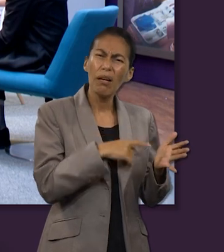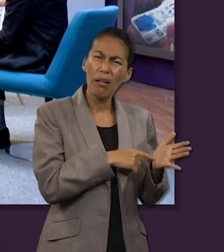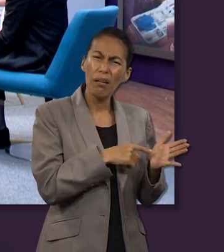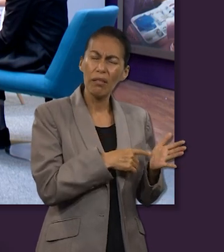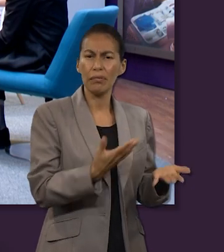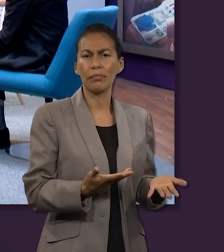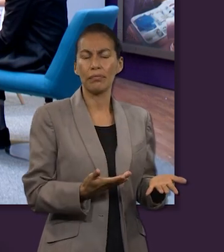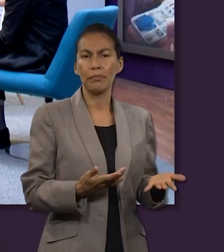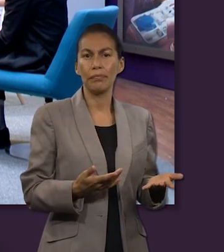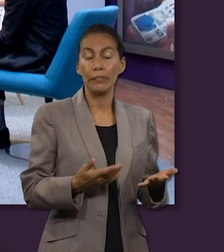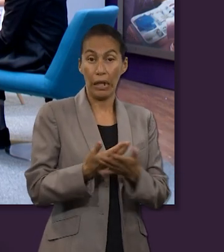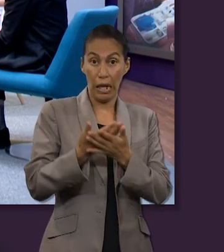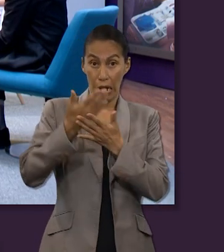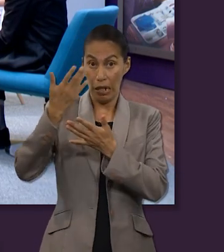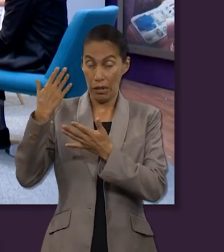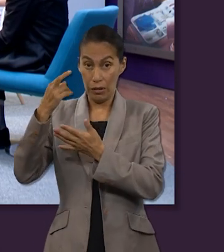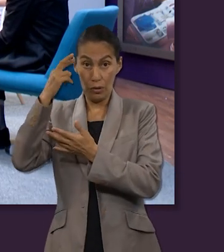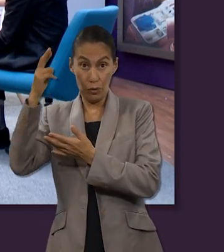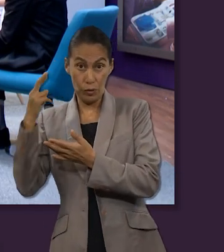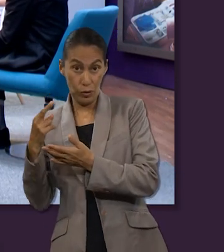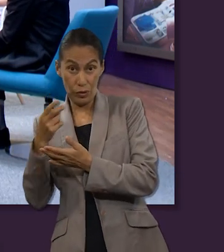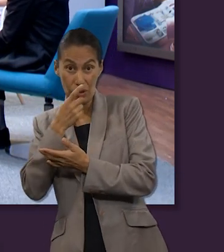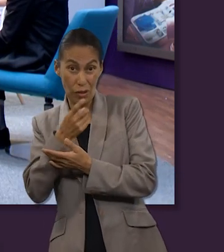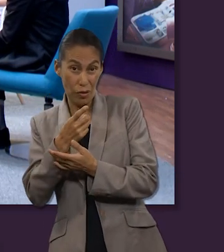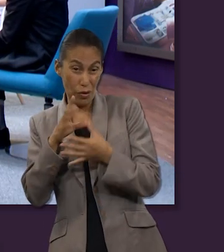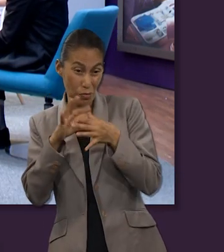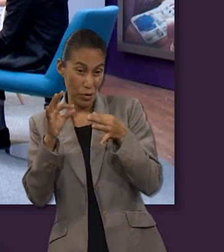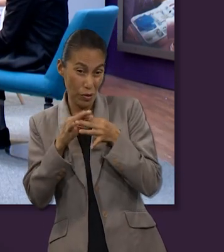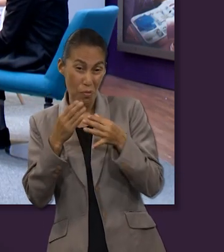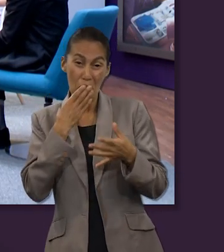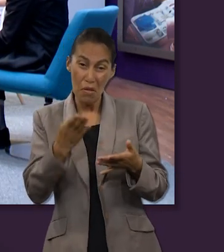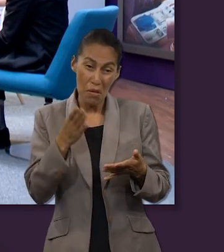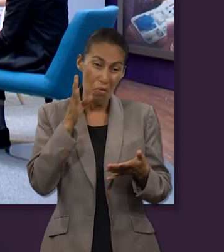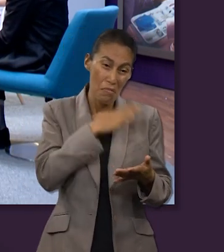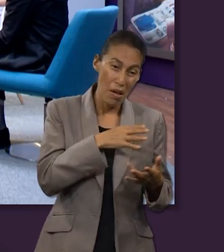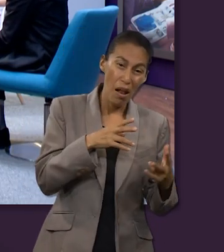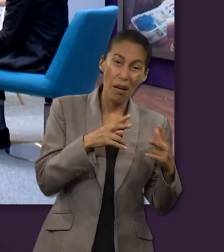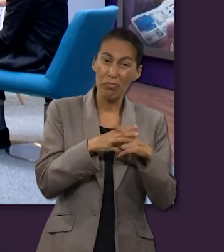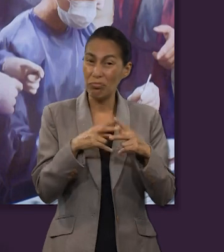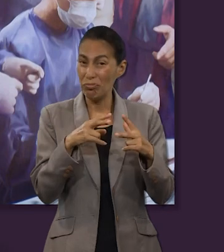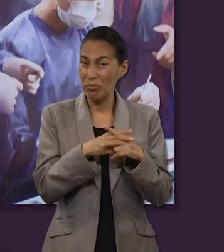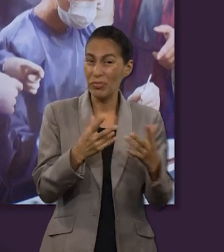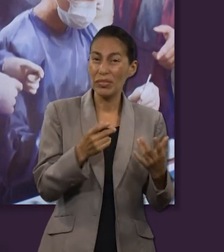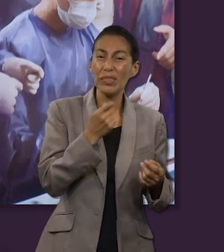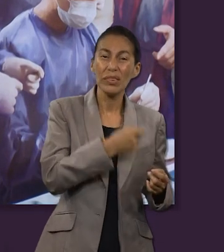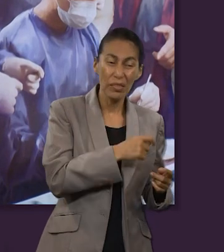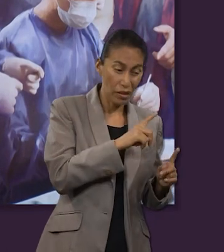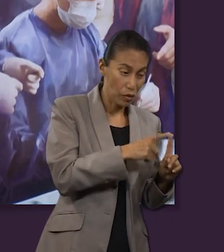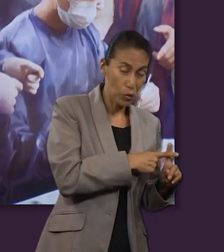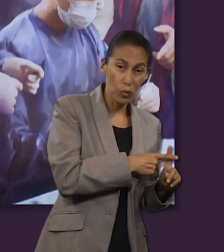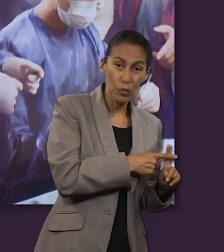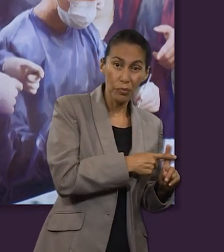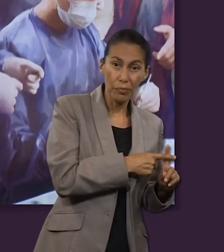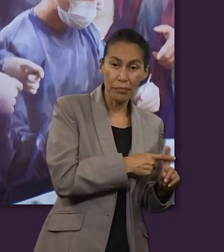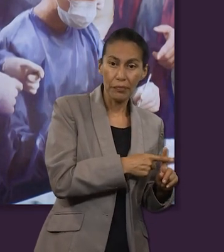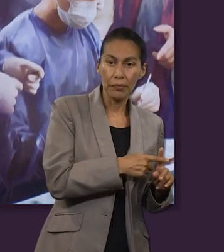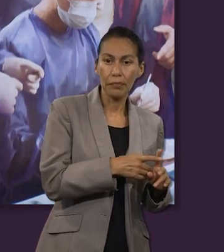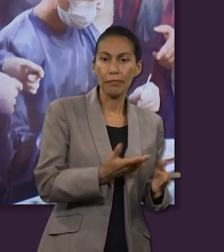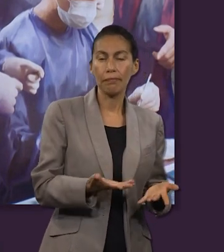Ruth nos habló al principio del conflicto entre bien y el mal, ¿qué significó la Cruz desde esa perspectiva?